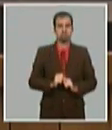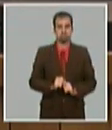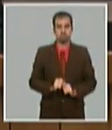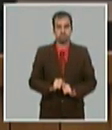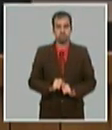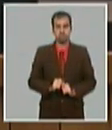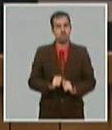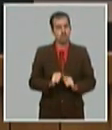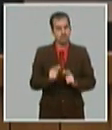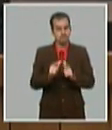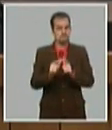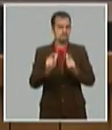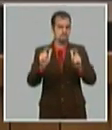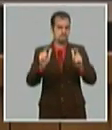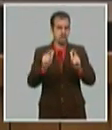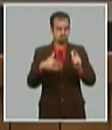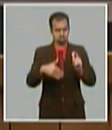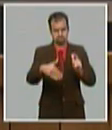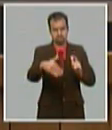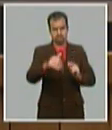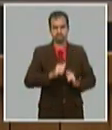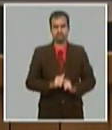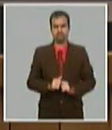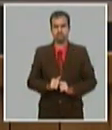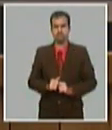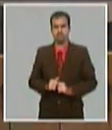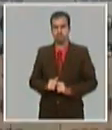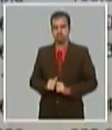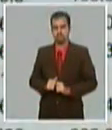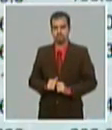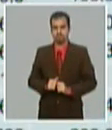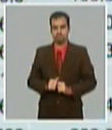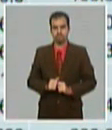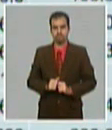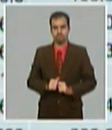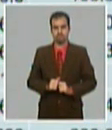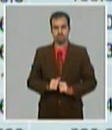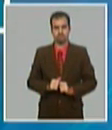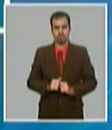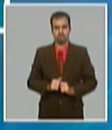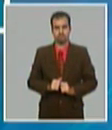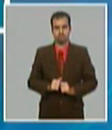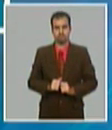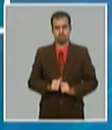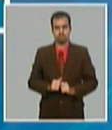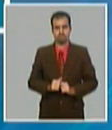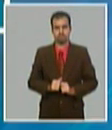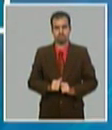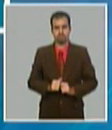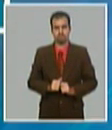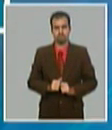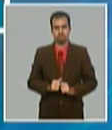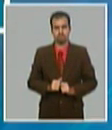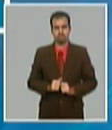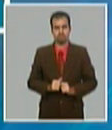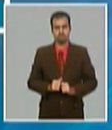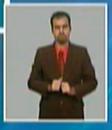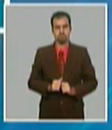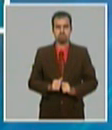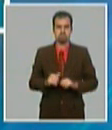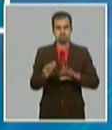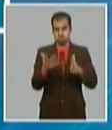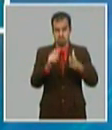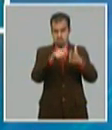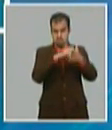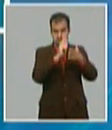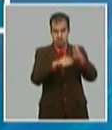de incremento. Después hay una diapositiva que tiene cómo se proyectan el estimado de este año y el plan